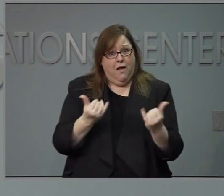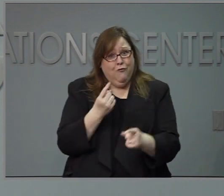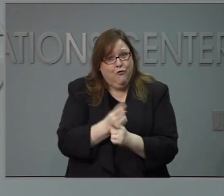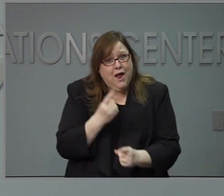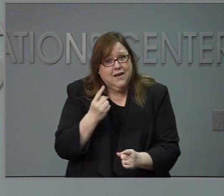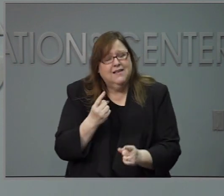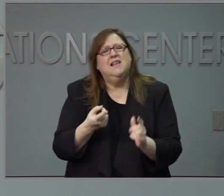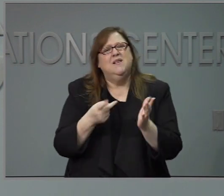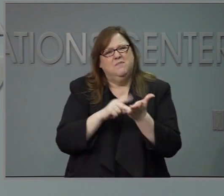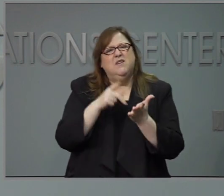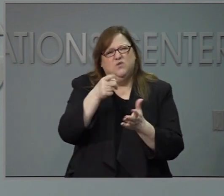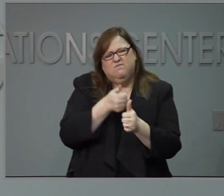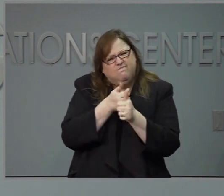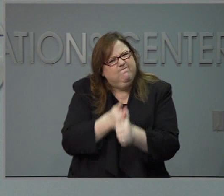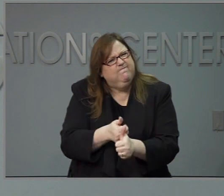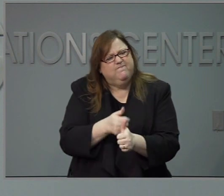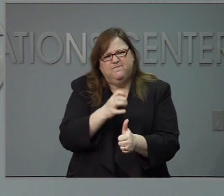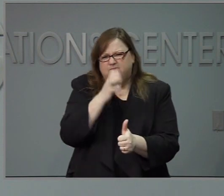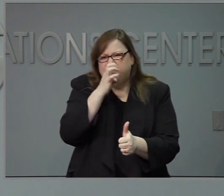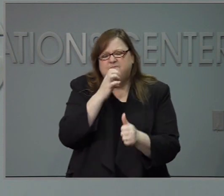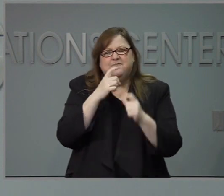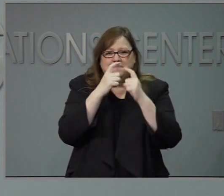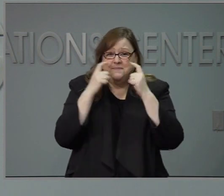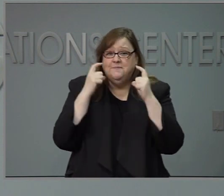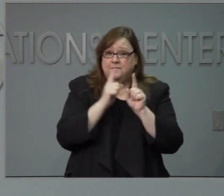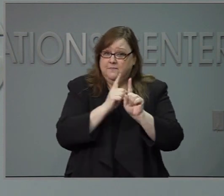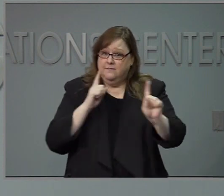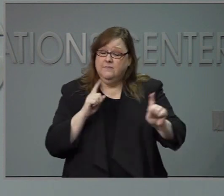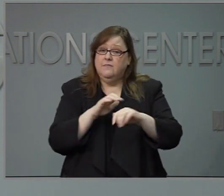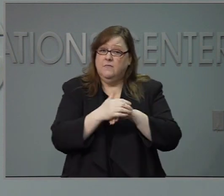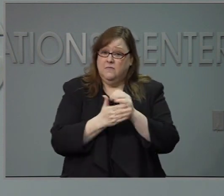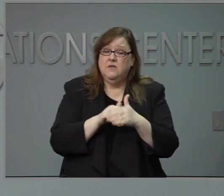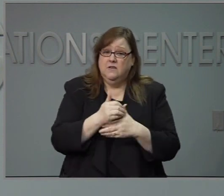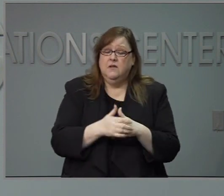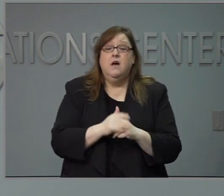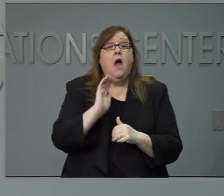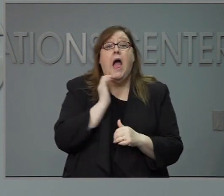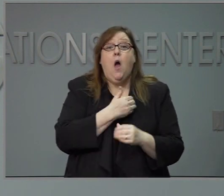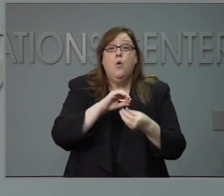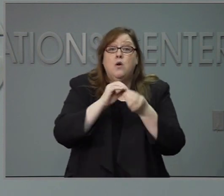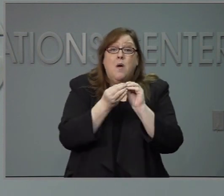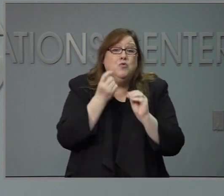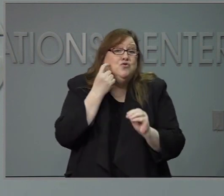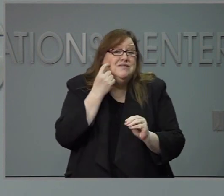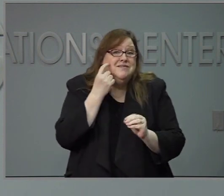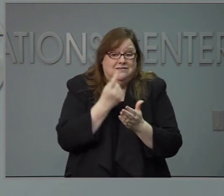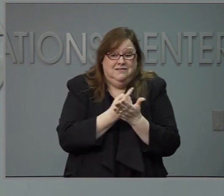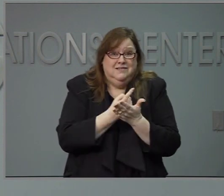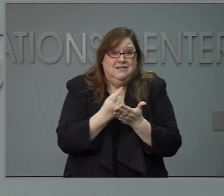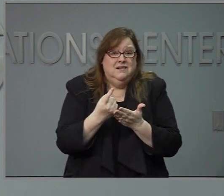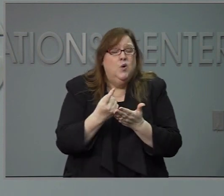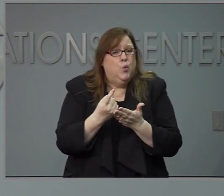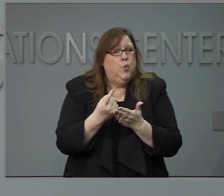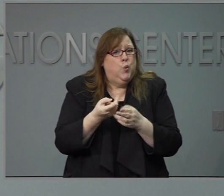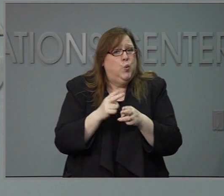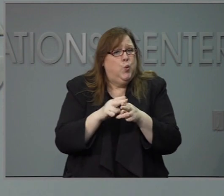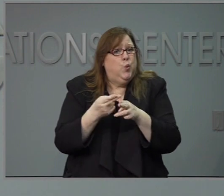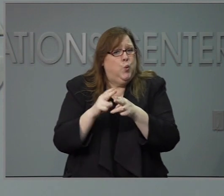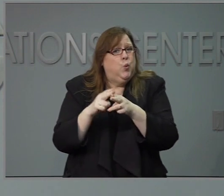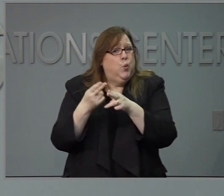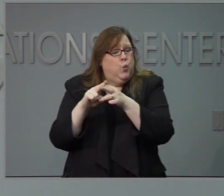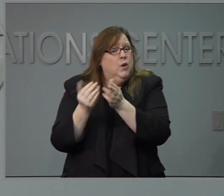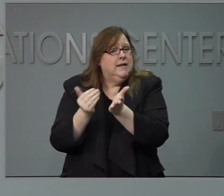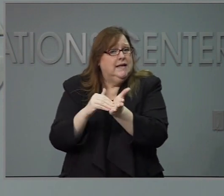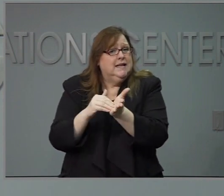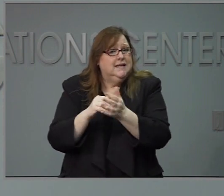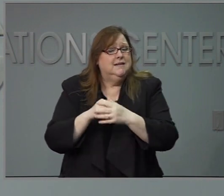esto en nuestras tendencias, las cuales están yendo en la dirección equivocada. En la última semana han aumentado nuestro número de casos, así como